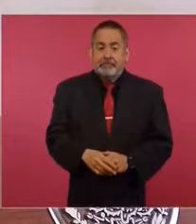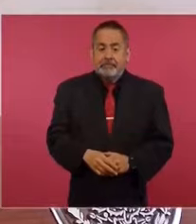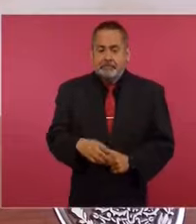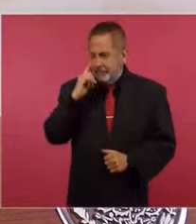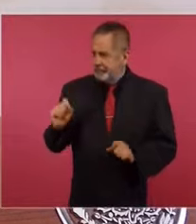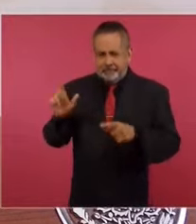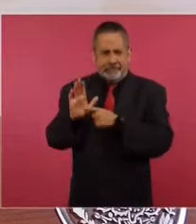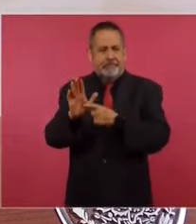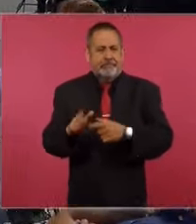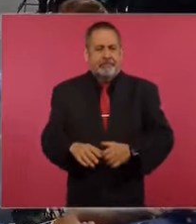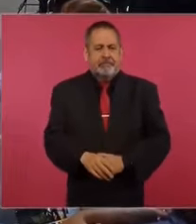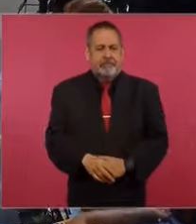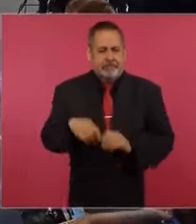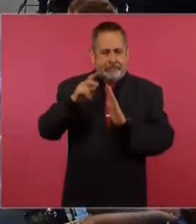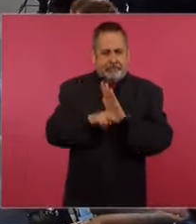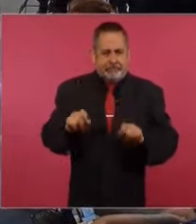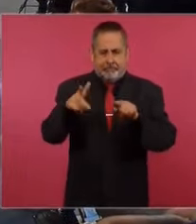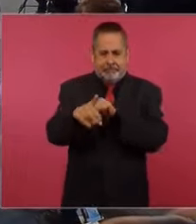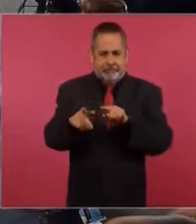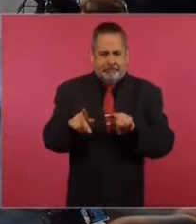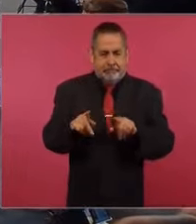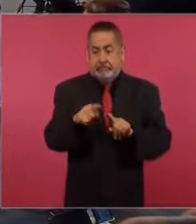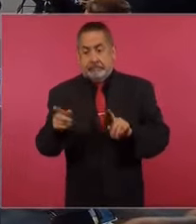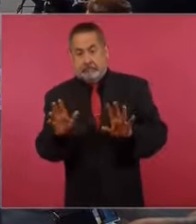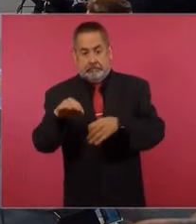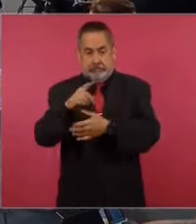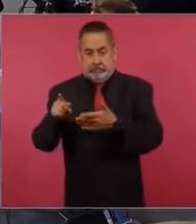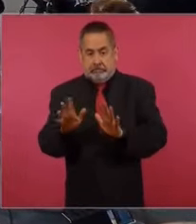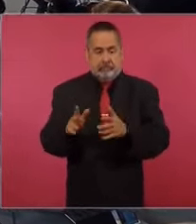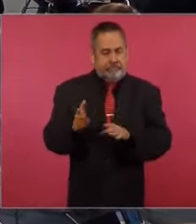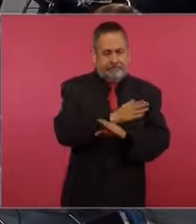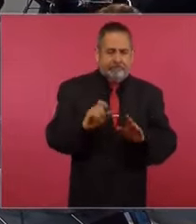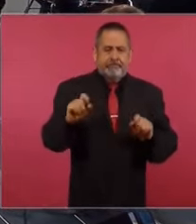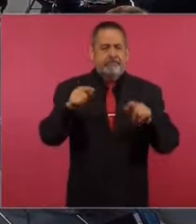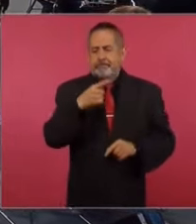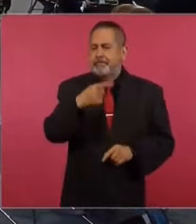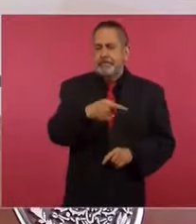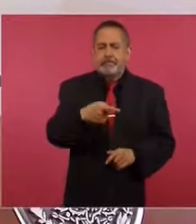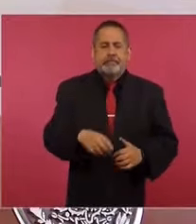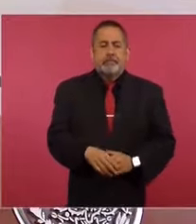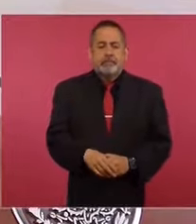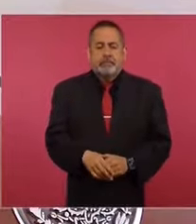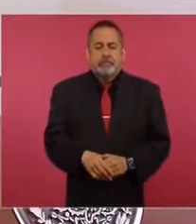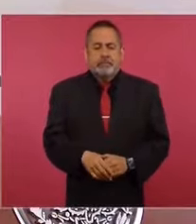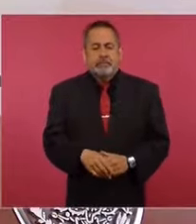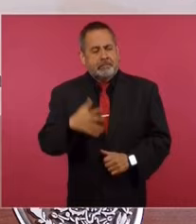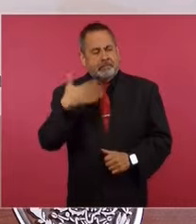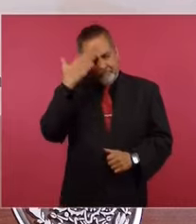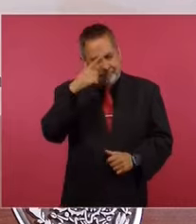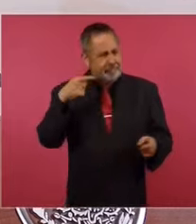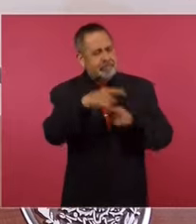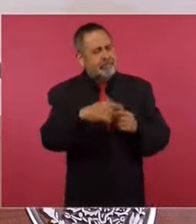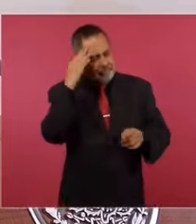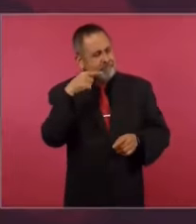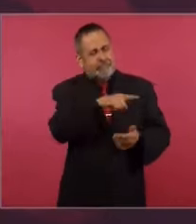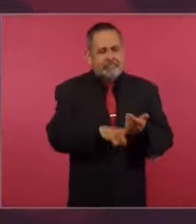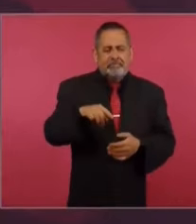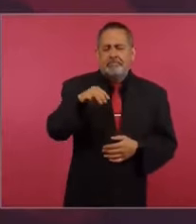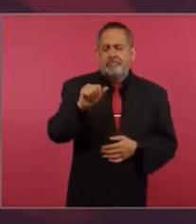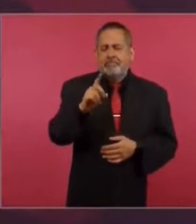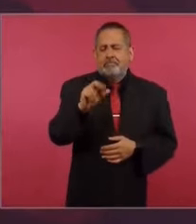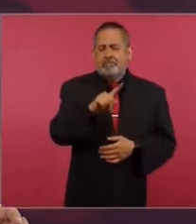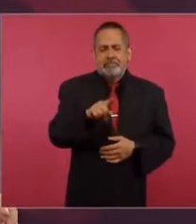¿Y por qué no pones el video? Hasta ahí nada más, porque luego hay una parte de la ¡Producción! En donde dice que ya sabemos que Madrazo te apoya, ¿no?